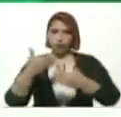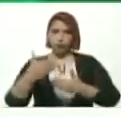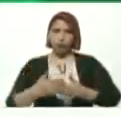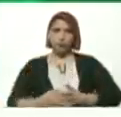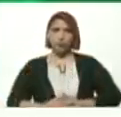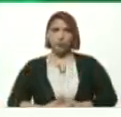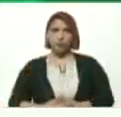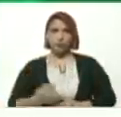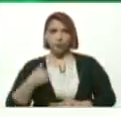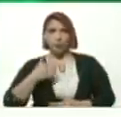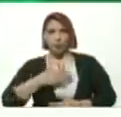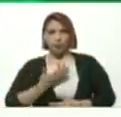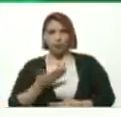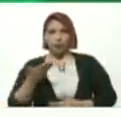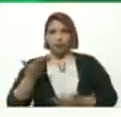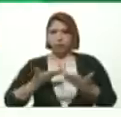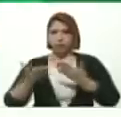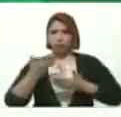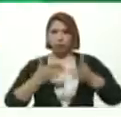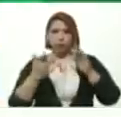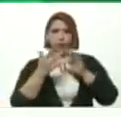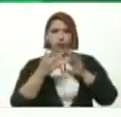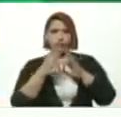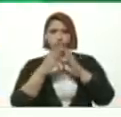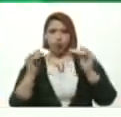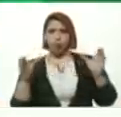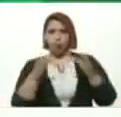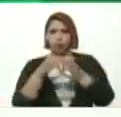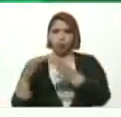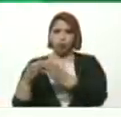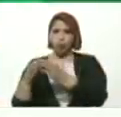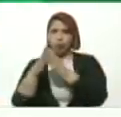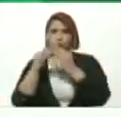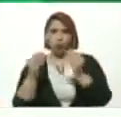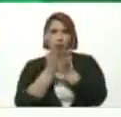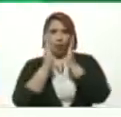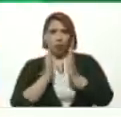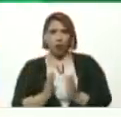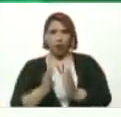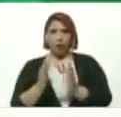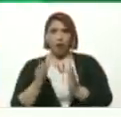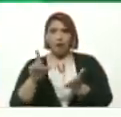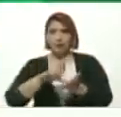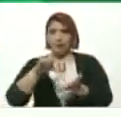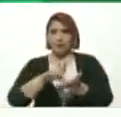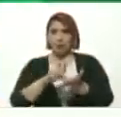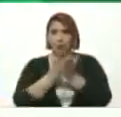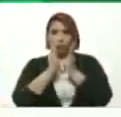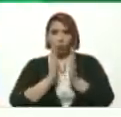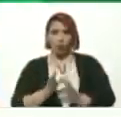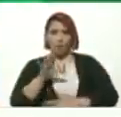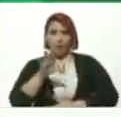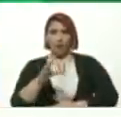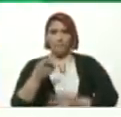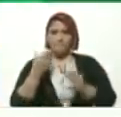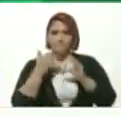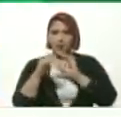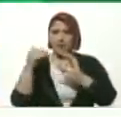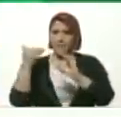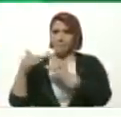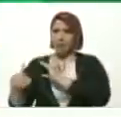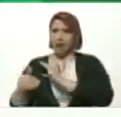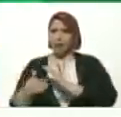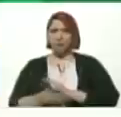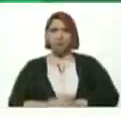Y yo poder comunicarme Con todos los grupos De todas las escuelas Liceos Colegios del país Y mandarle un mensajito De vez en